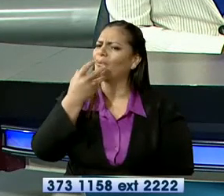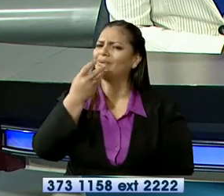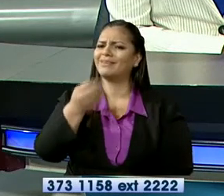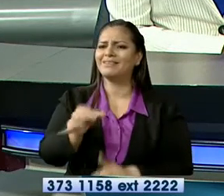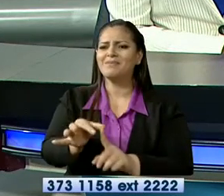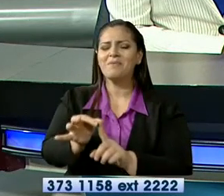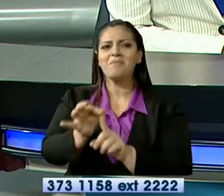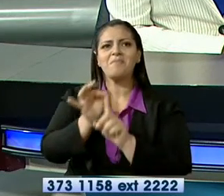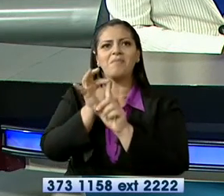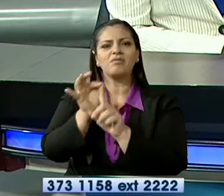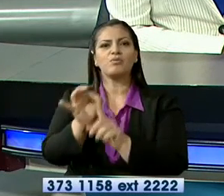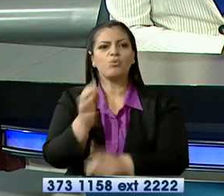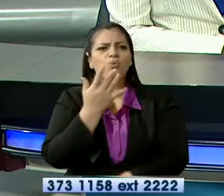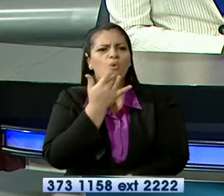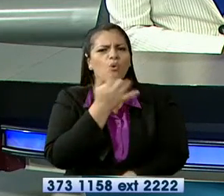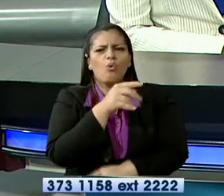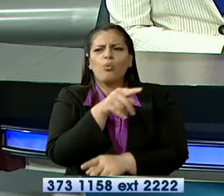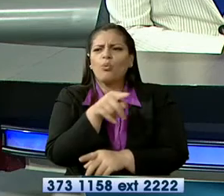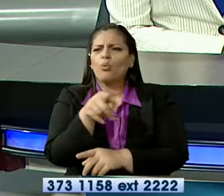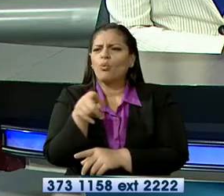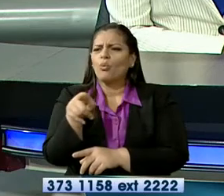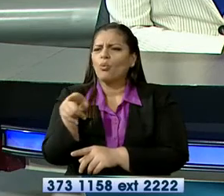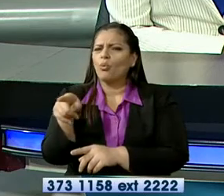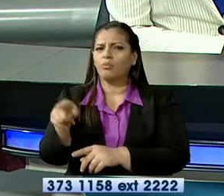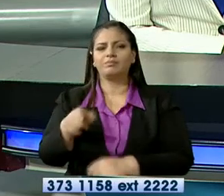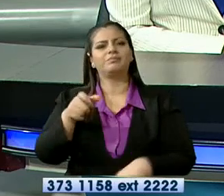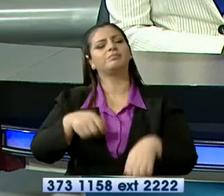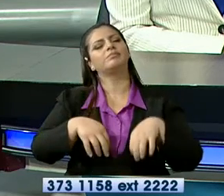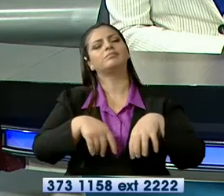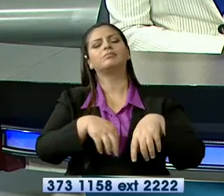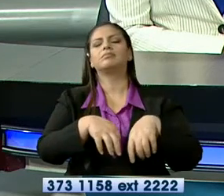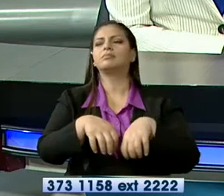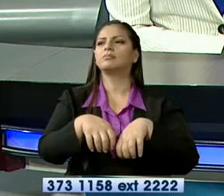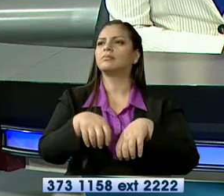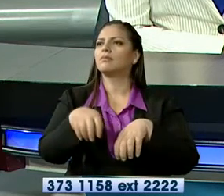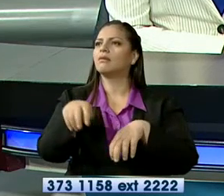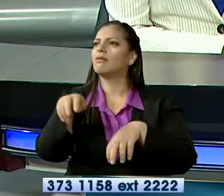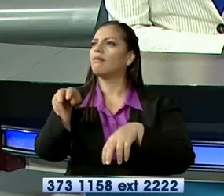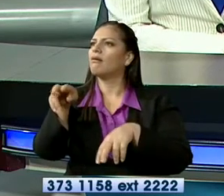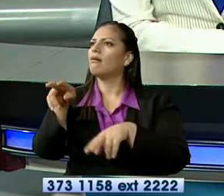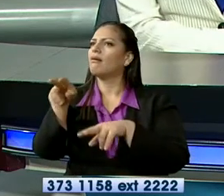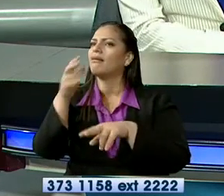de coloridos los espacios por los que transitan propios y visitantes.